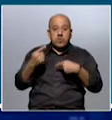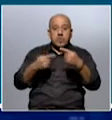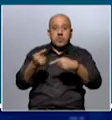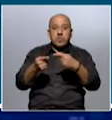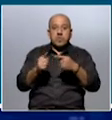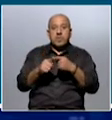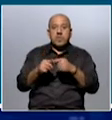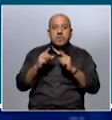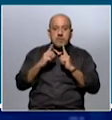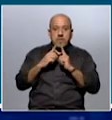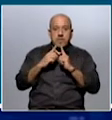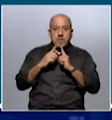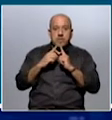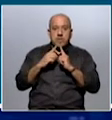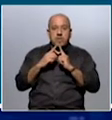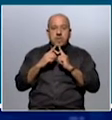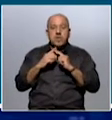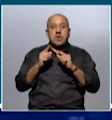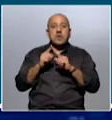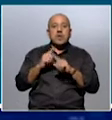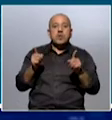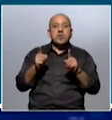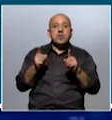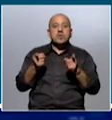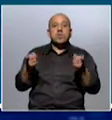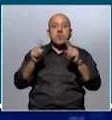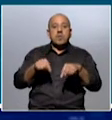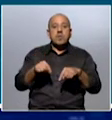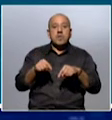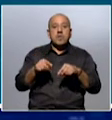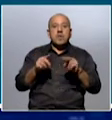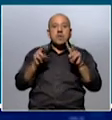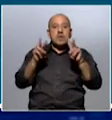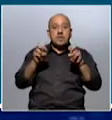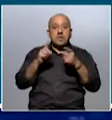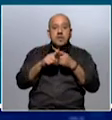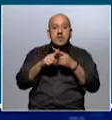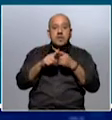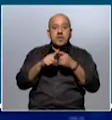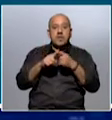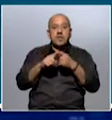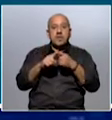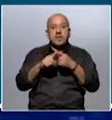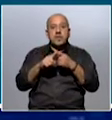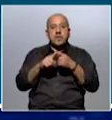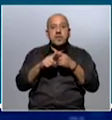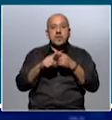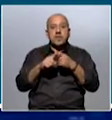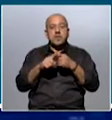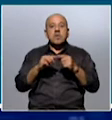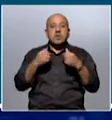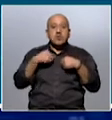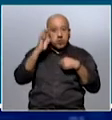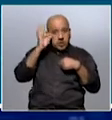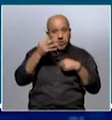esperemos que no se vuelva a insistir en este rebajar la institucionalidad. Yo creo que hay que